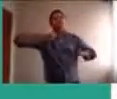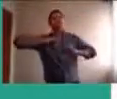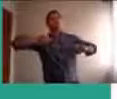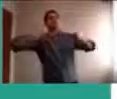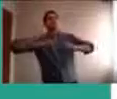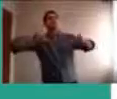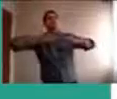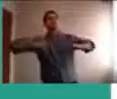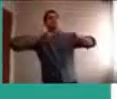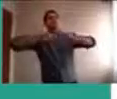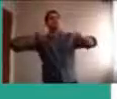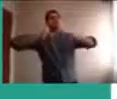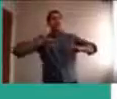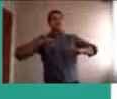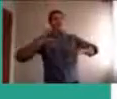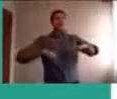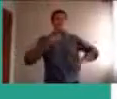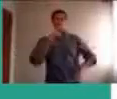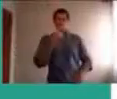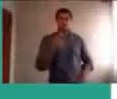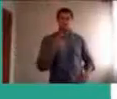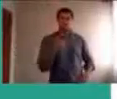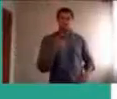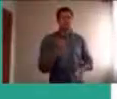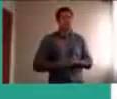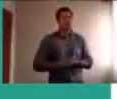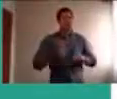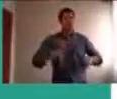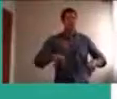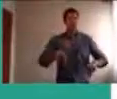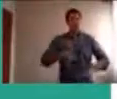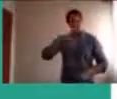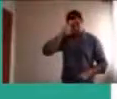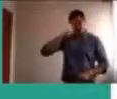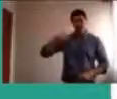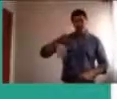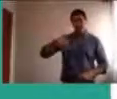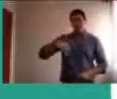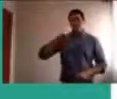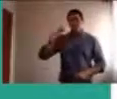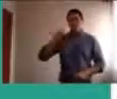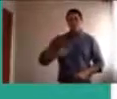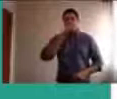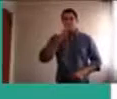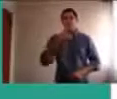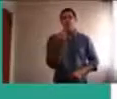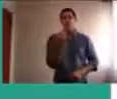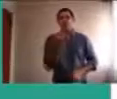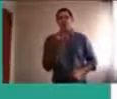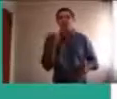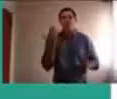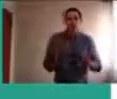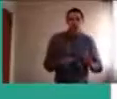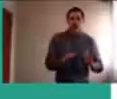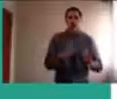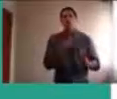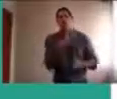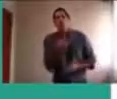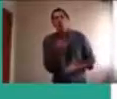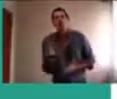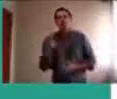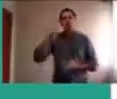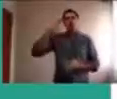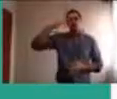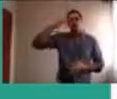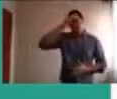brutal, por lo menos, acá, están siempre, contabilizando, la cantidad de muertos, la cantidad de enfermos, en todos los